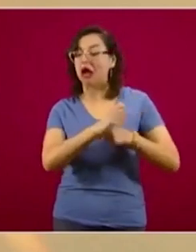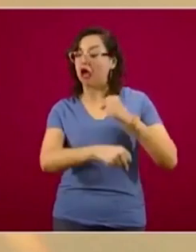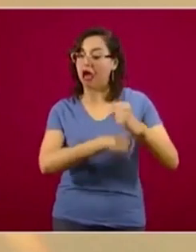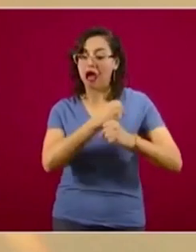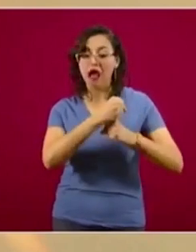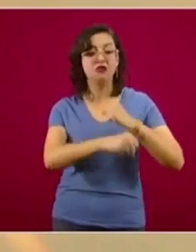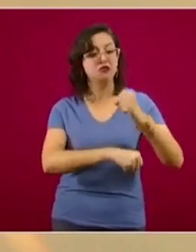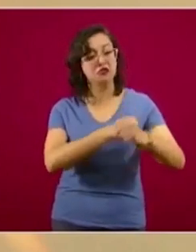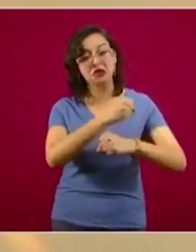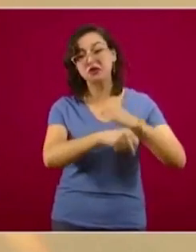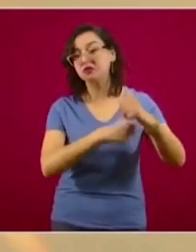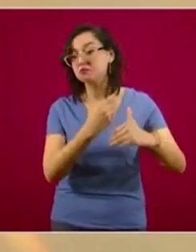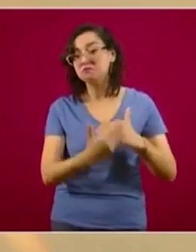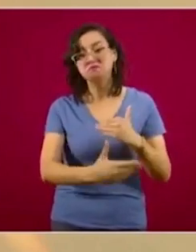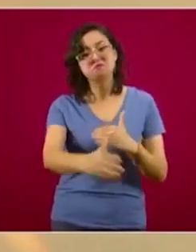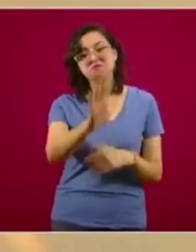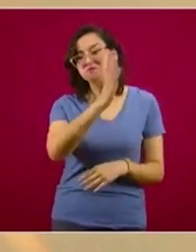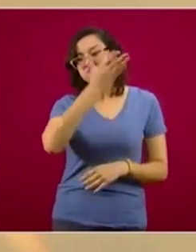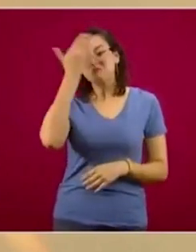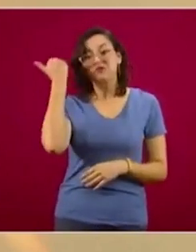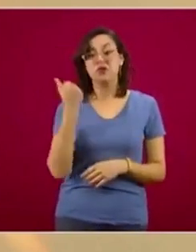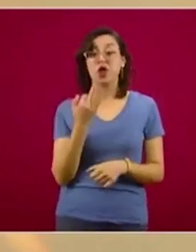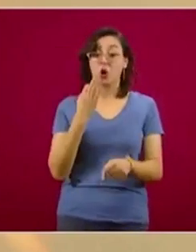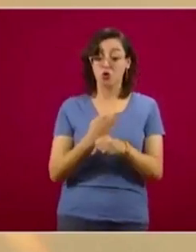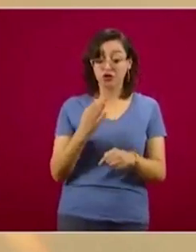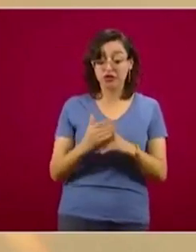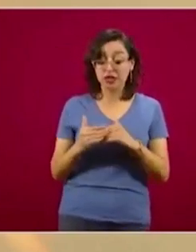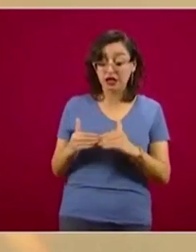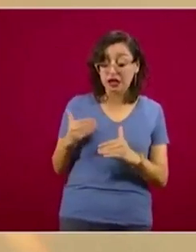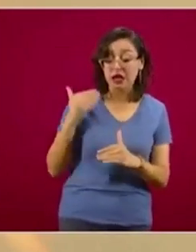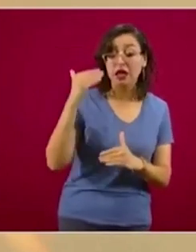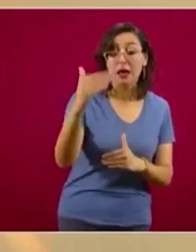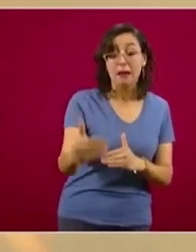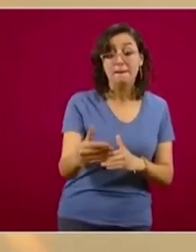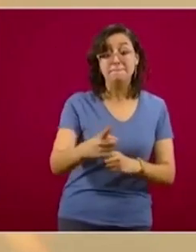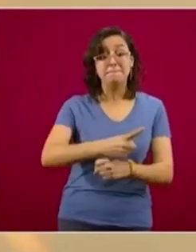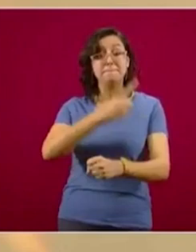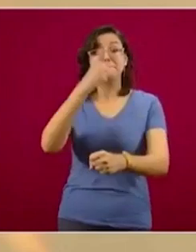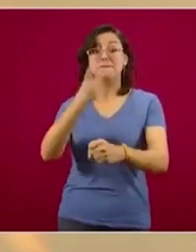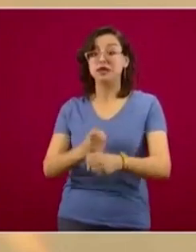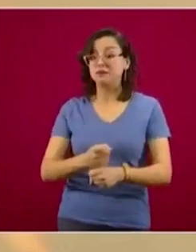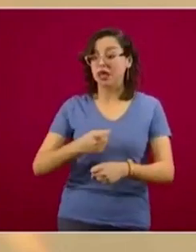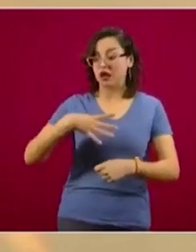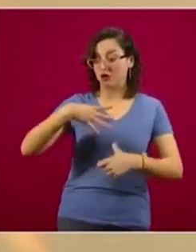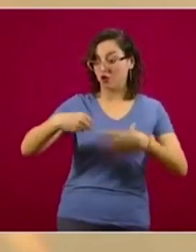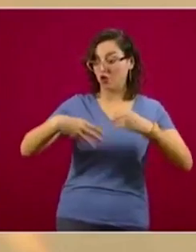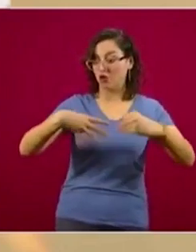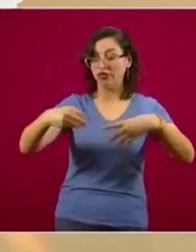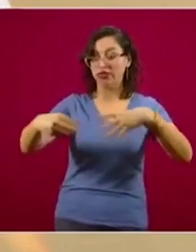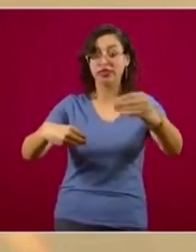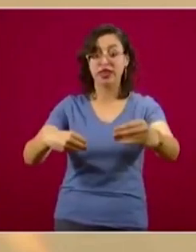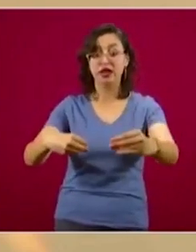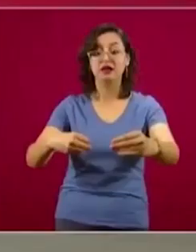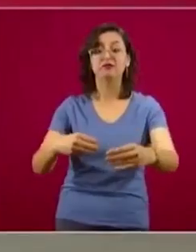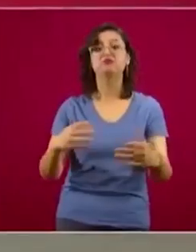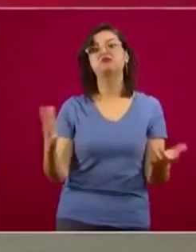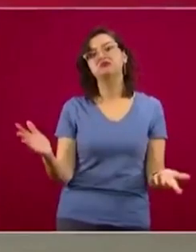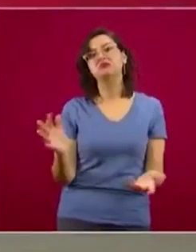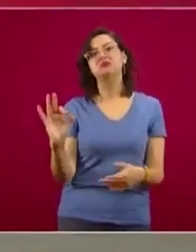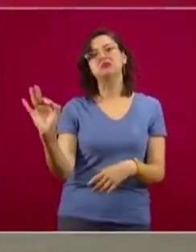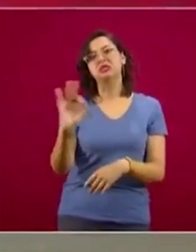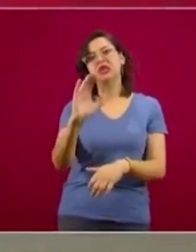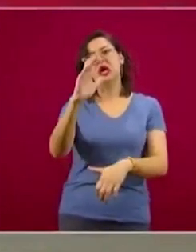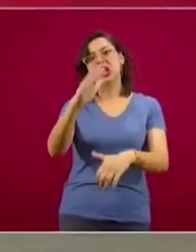Ahorita sólo vamos a pasar la primera etapa de la epidemia, la primera oleada, como le llamamos a veces. Esta podría terminar